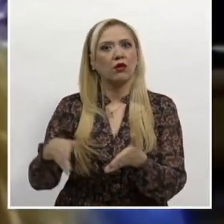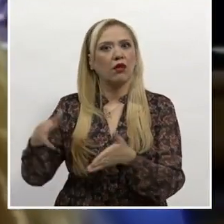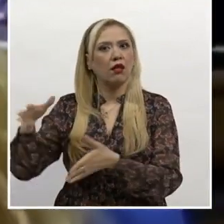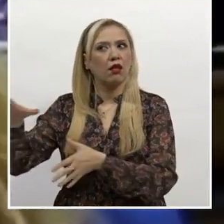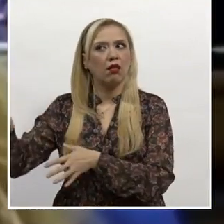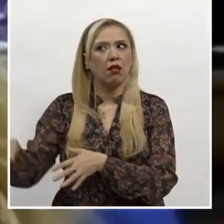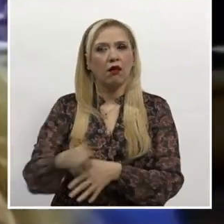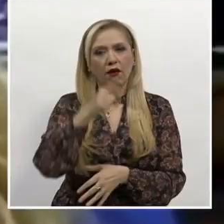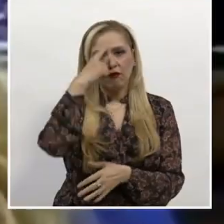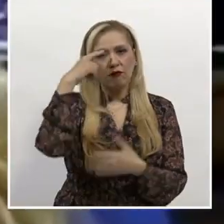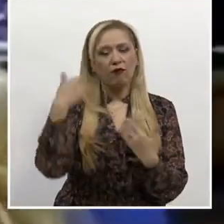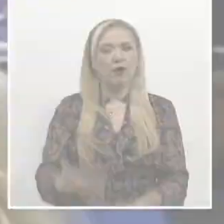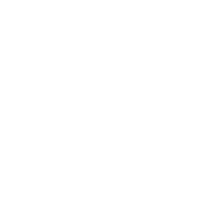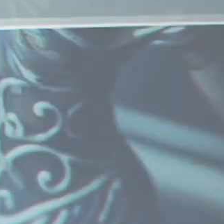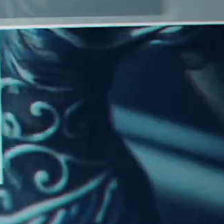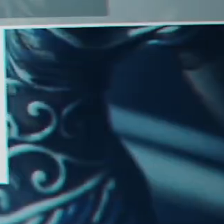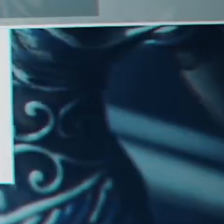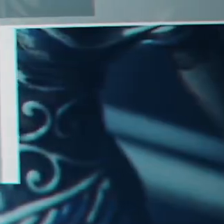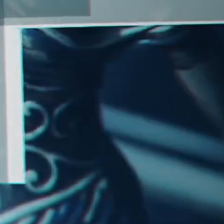desafíos.